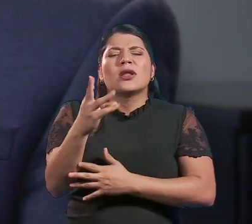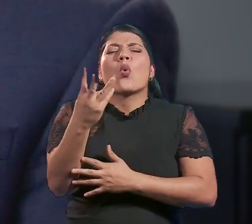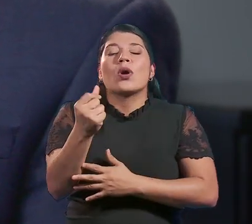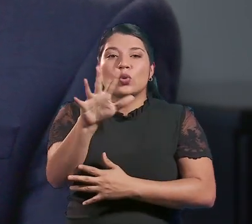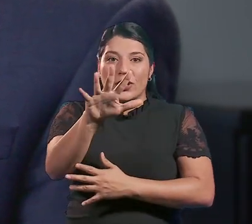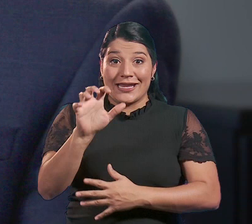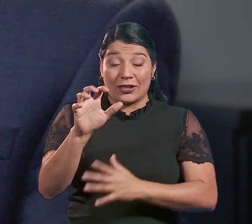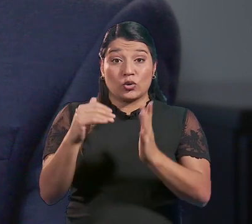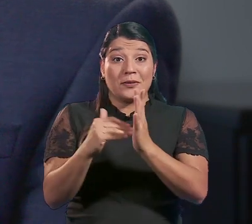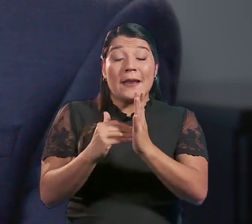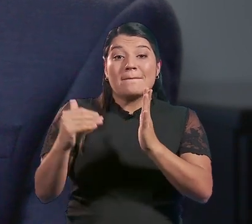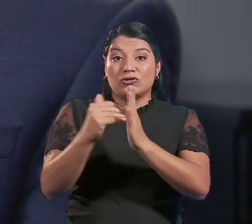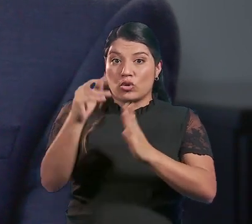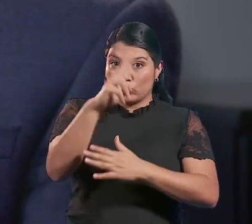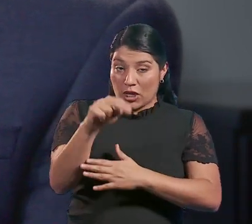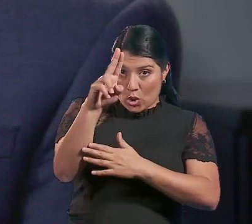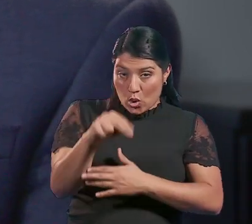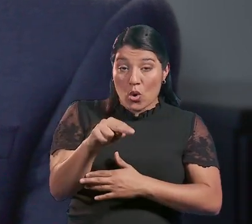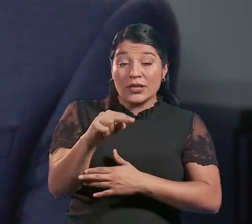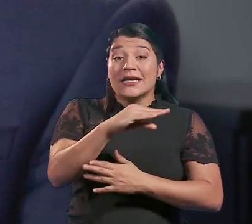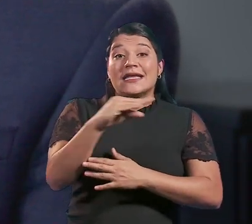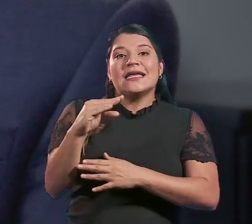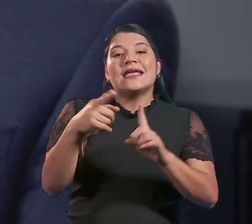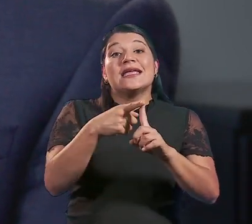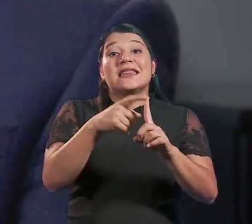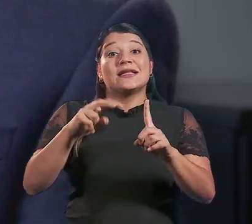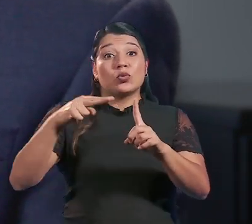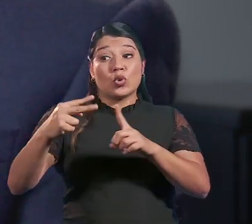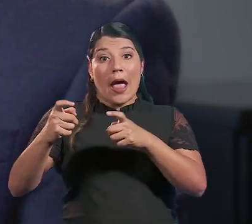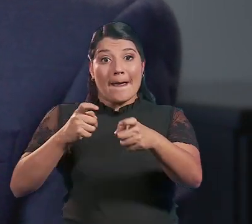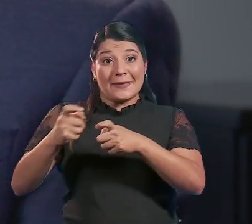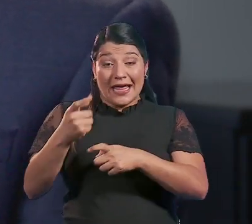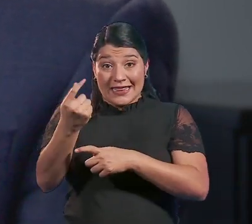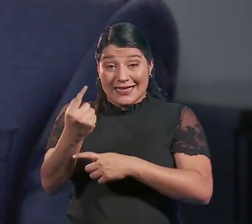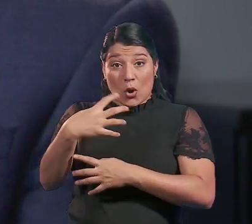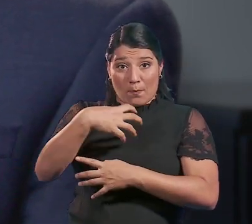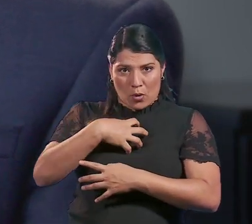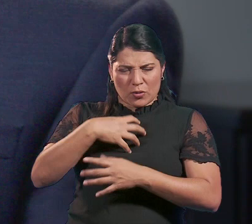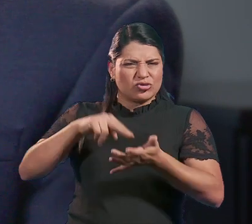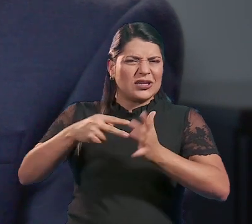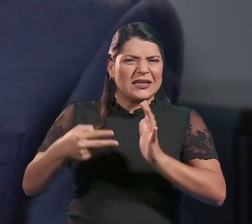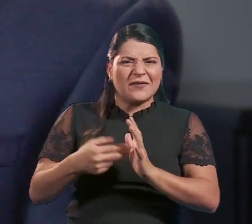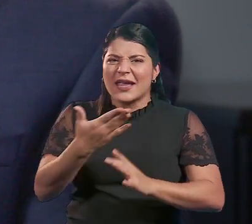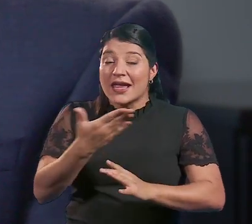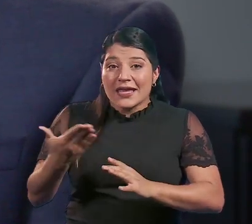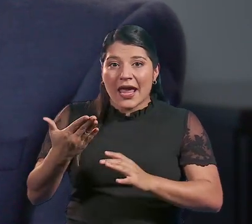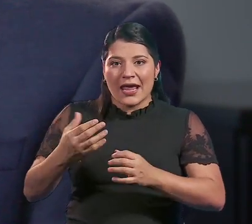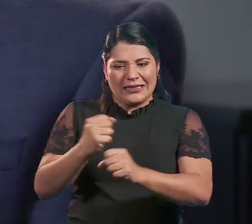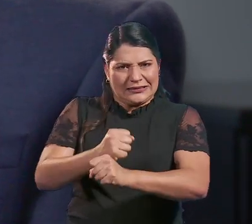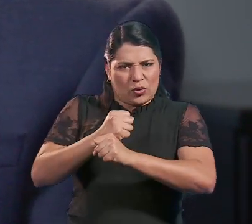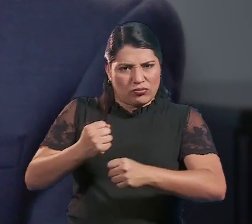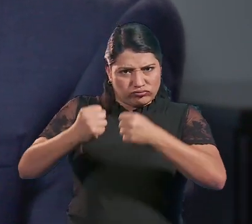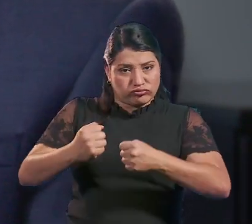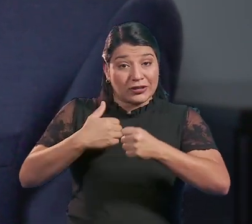millones de colones. En términos de la administración de los recursos propios, es decir, en cuanto a la solidez de la